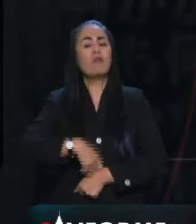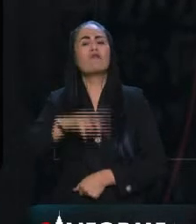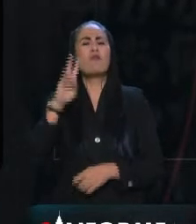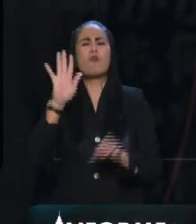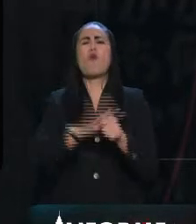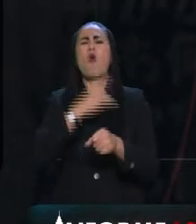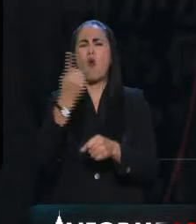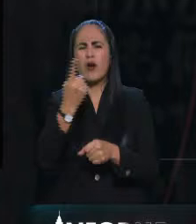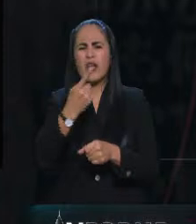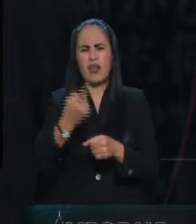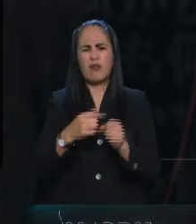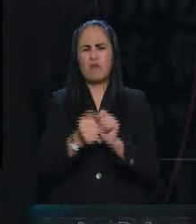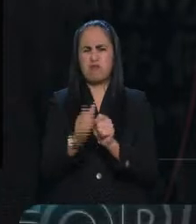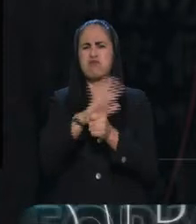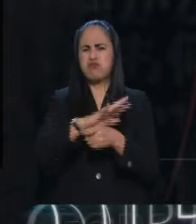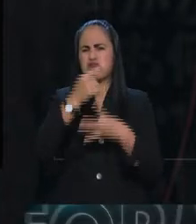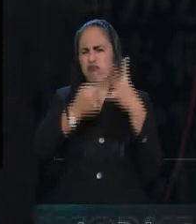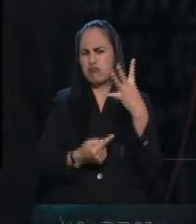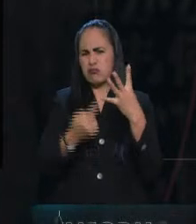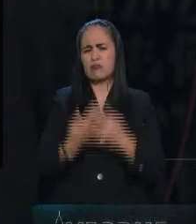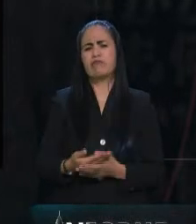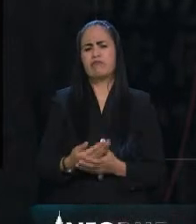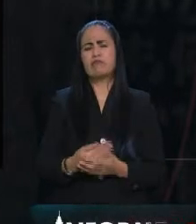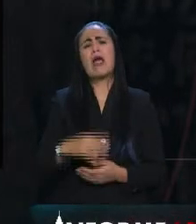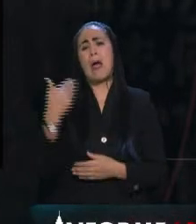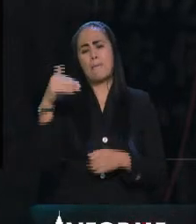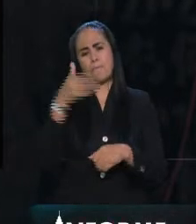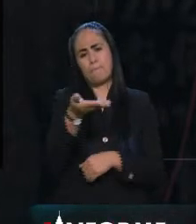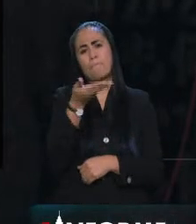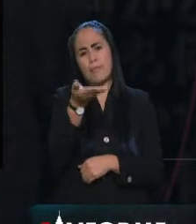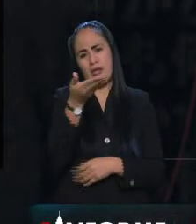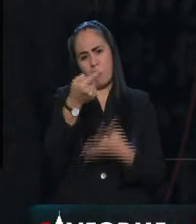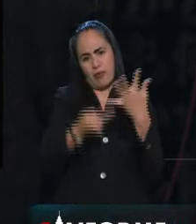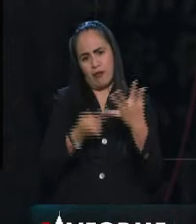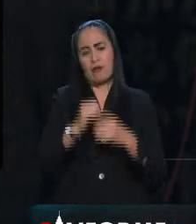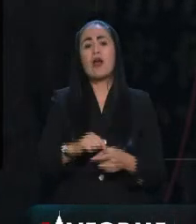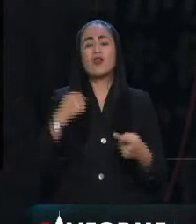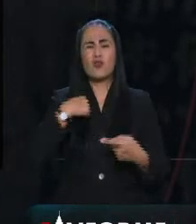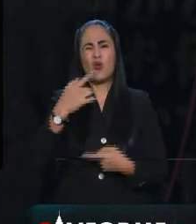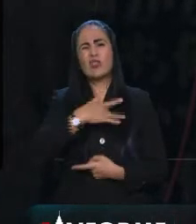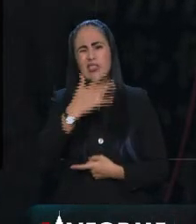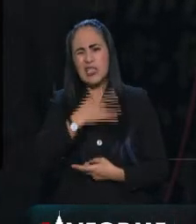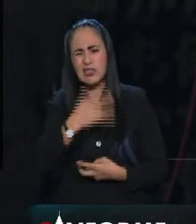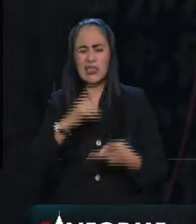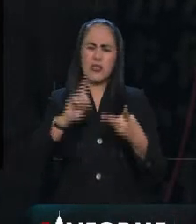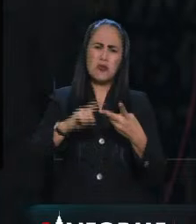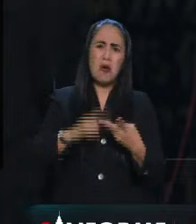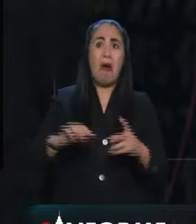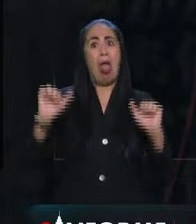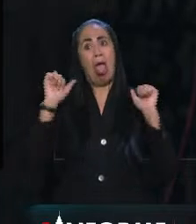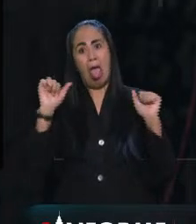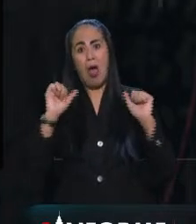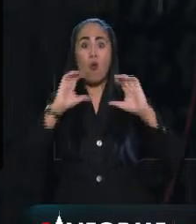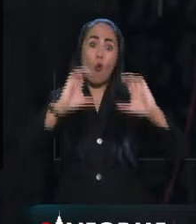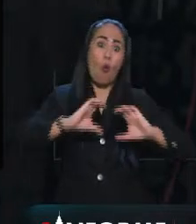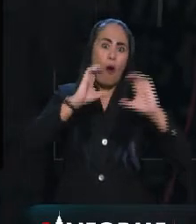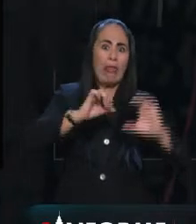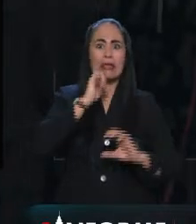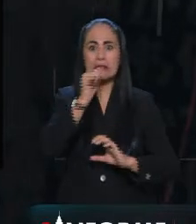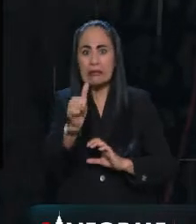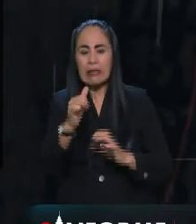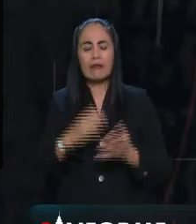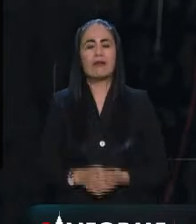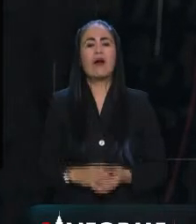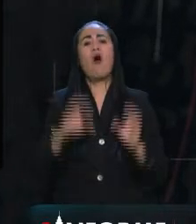¿a qué se debe? Ahí tiene las opciones, me las solicitan, he tenido síntomas, me relajé en estas fechas o